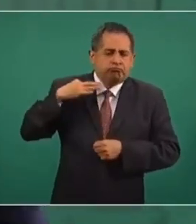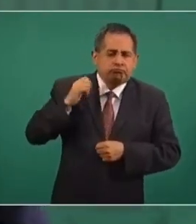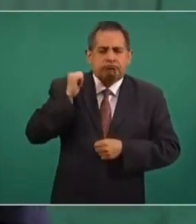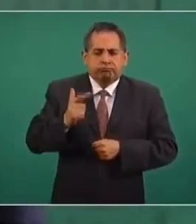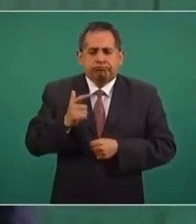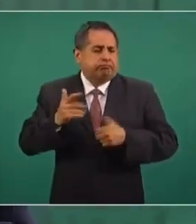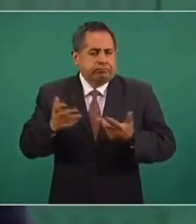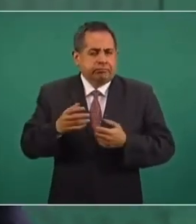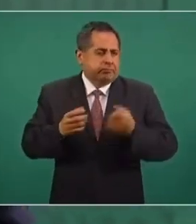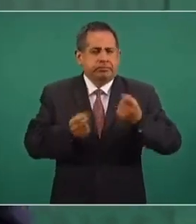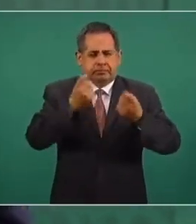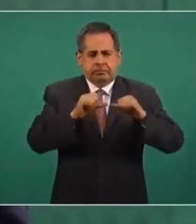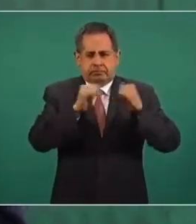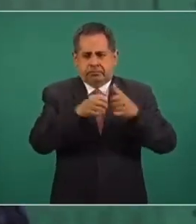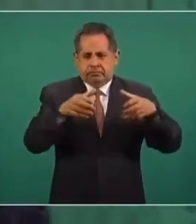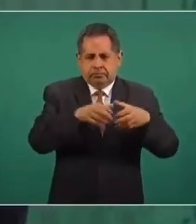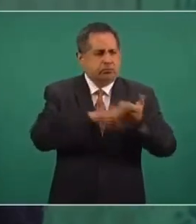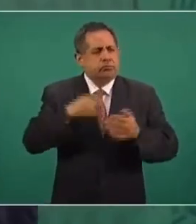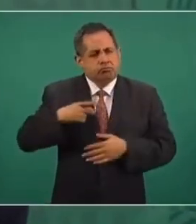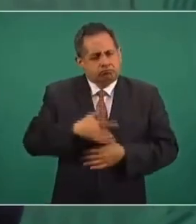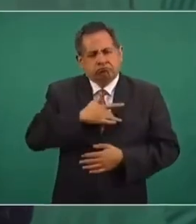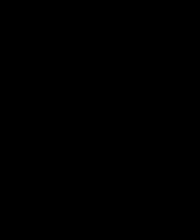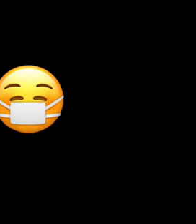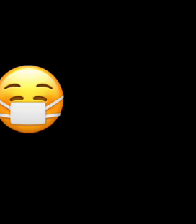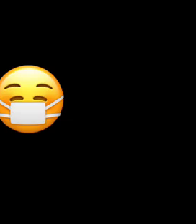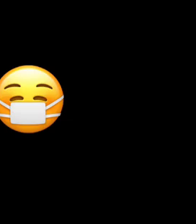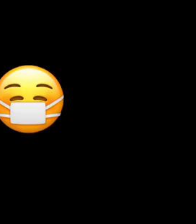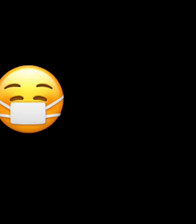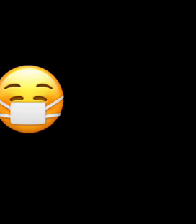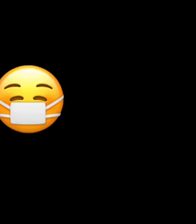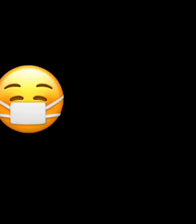asociaciones o gente que quiera participar.